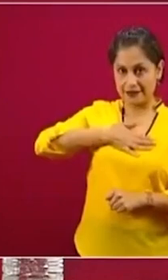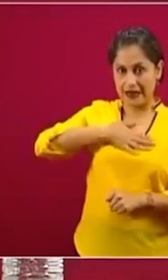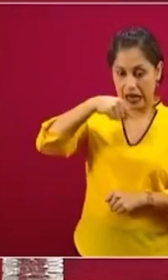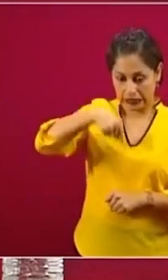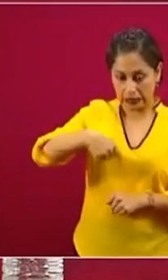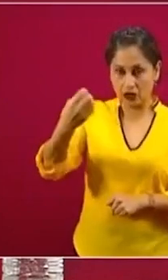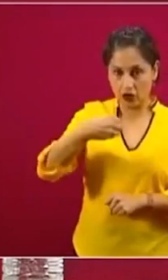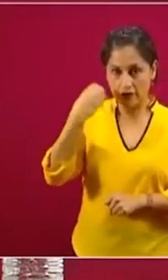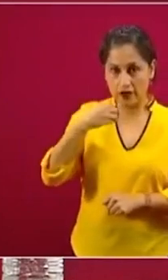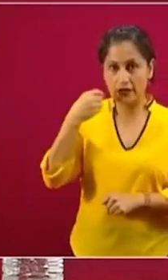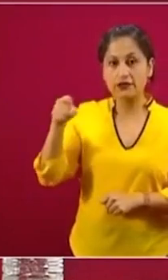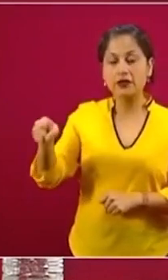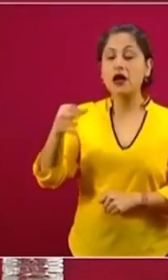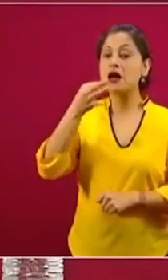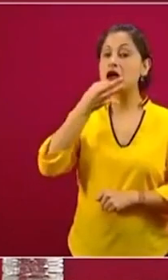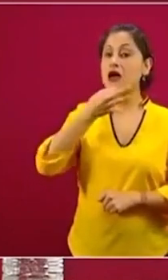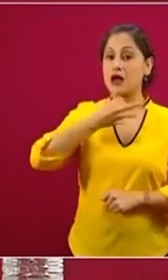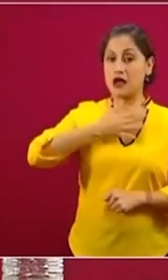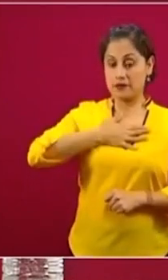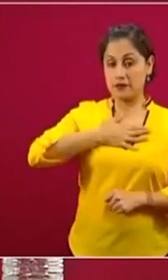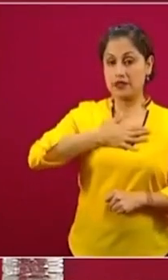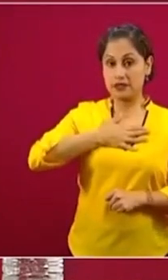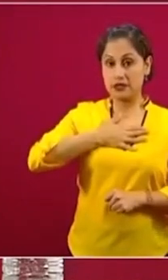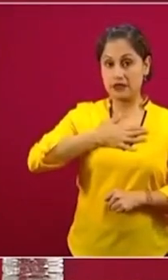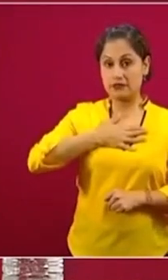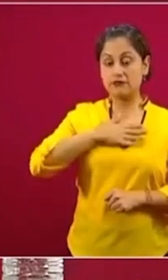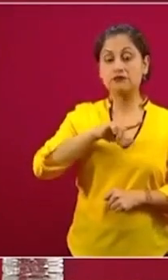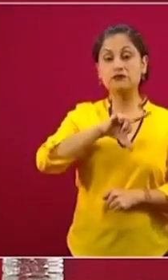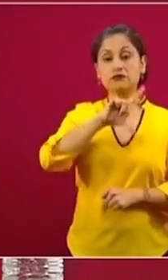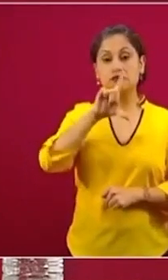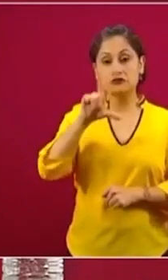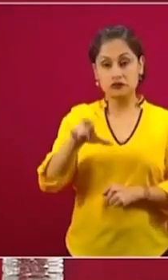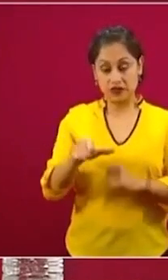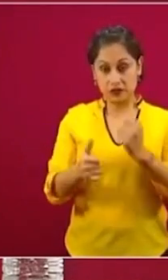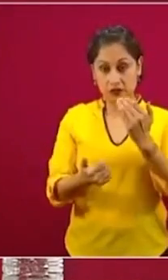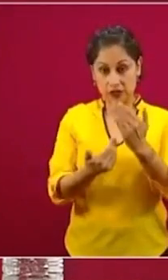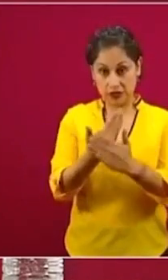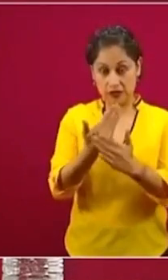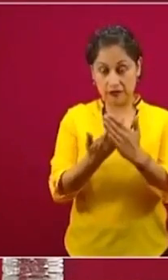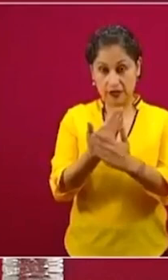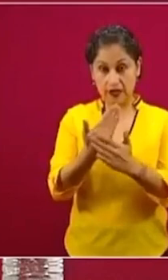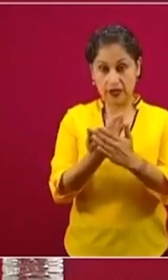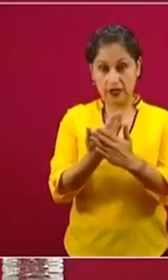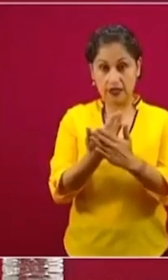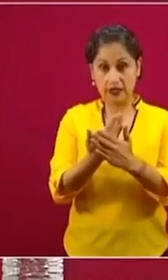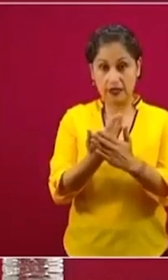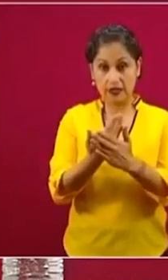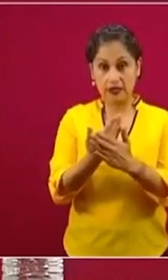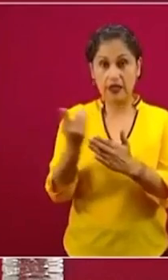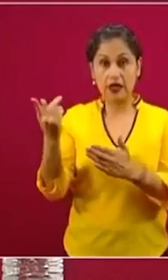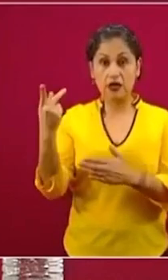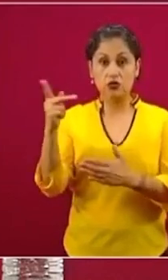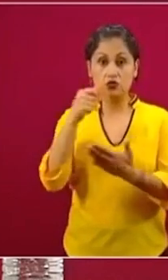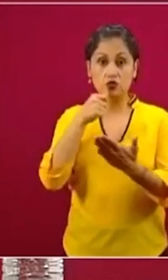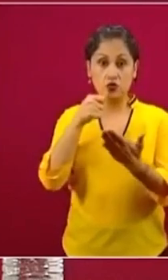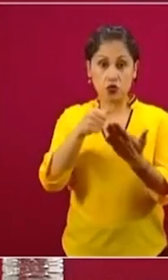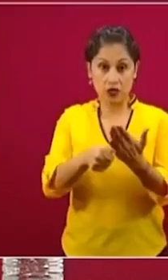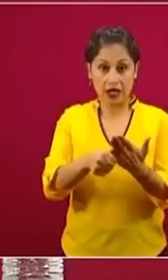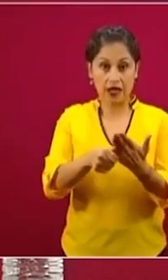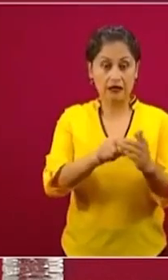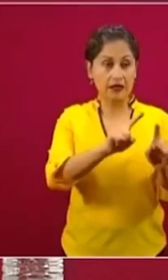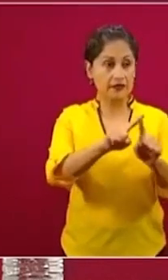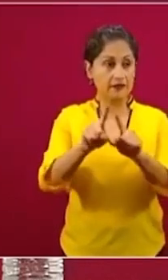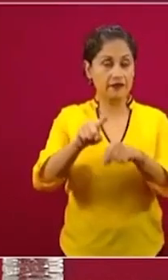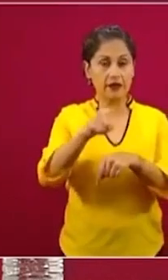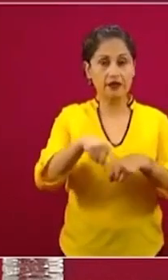nos notificaron, por la mañana, ese día se había bajado ya esa versión de la carta, las primeras dos versiones, digamos,